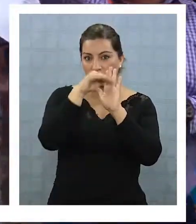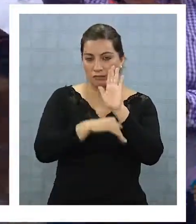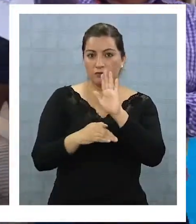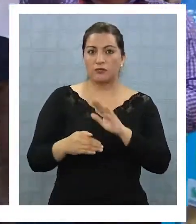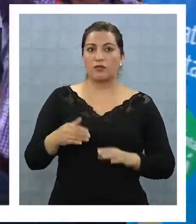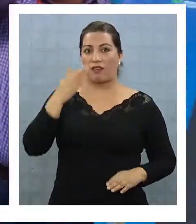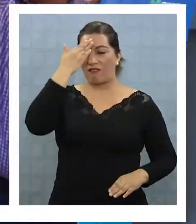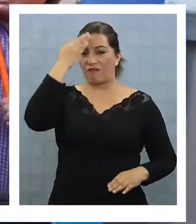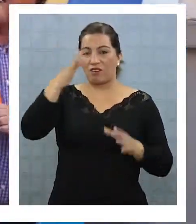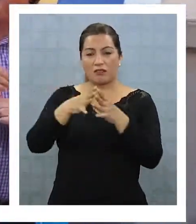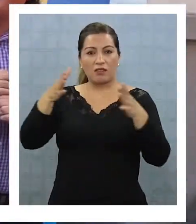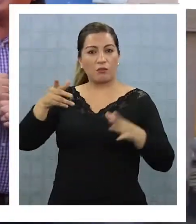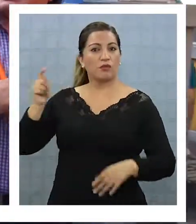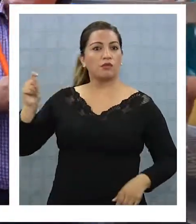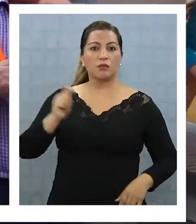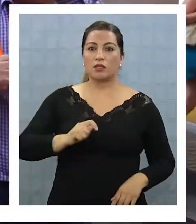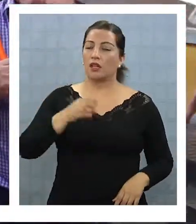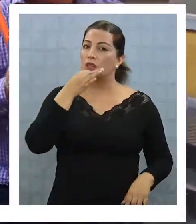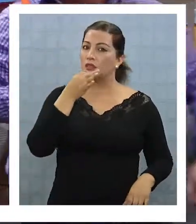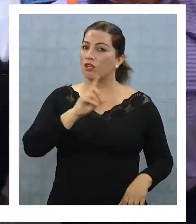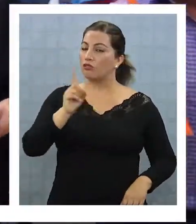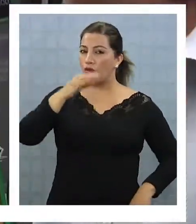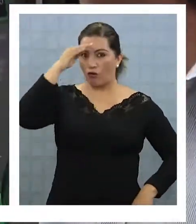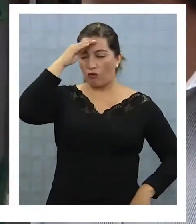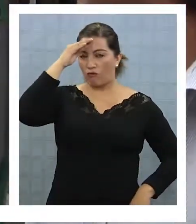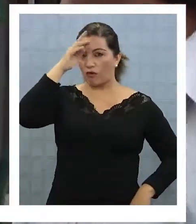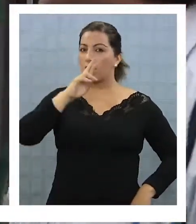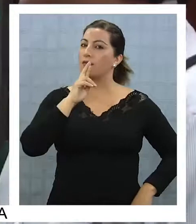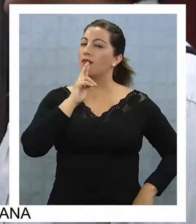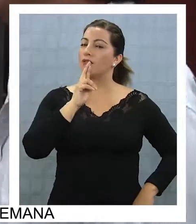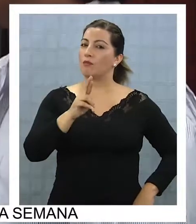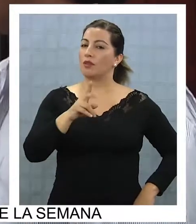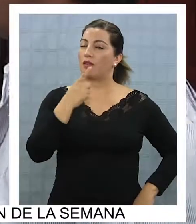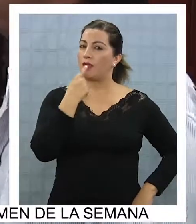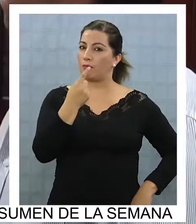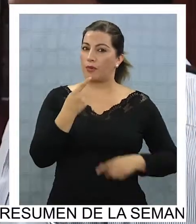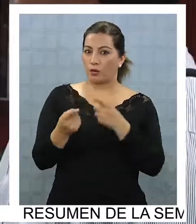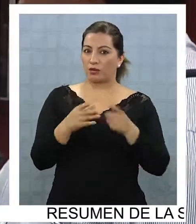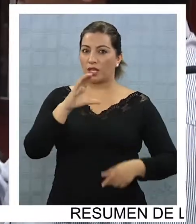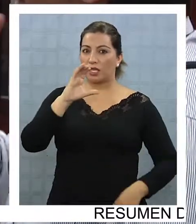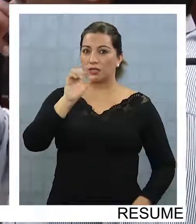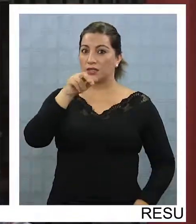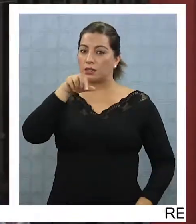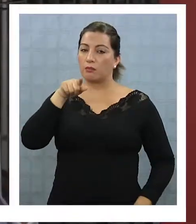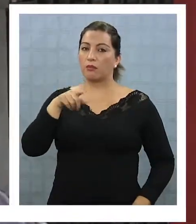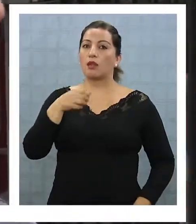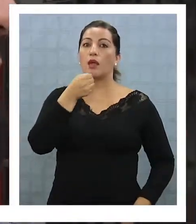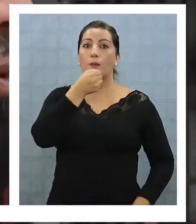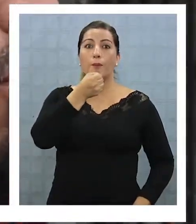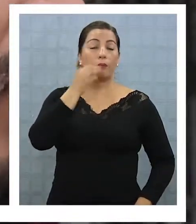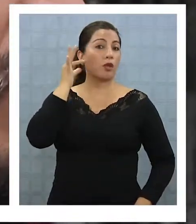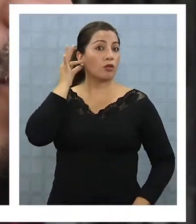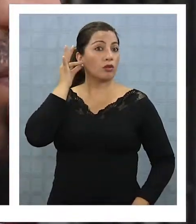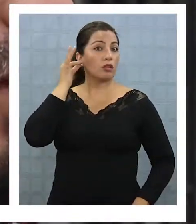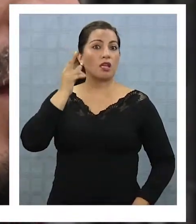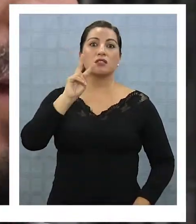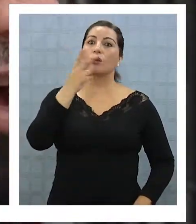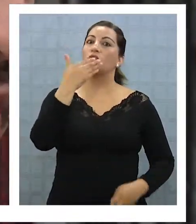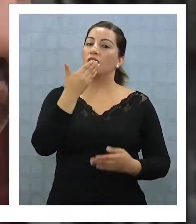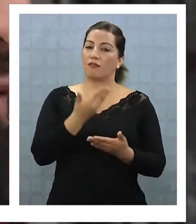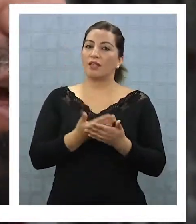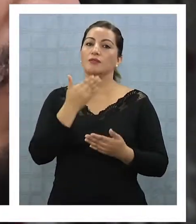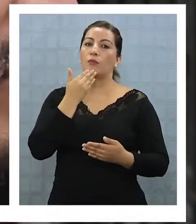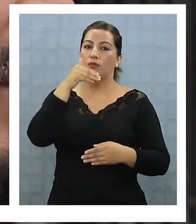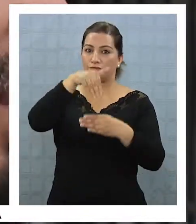Frente Amplio en Tarapacá señalan que no confían en los resultados de la encuesta CEP, asegurando que la periodista pasará a segunda vuelta.